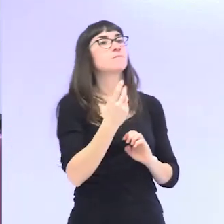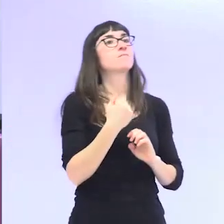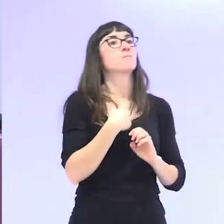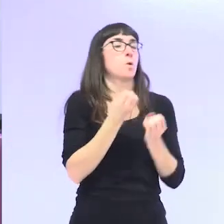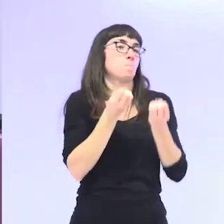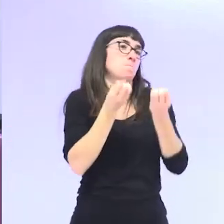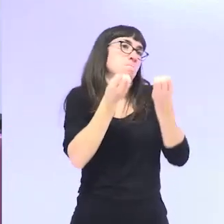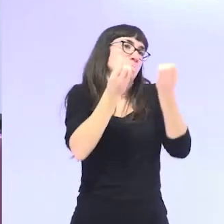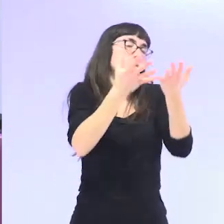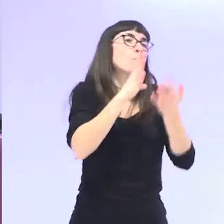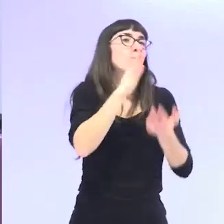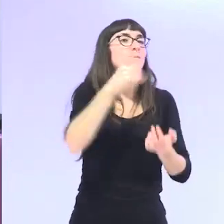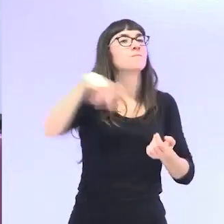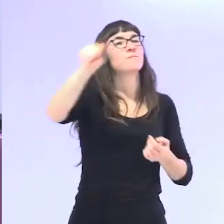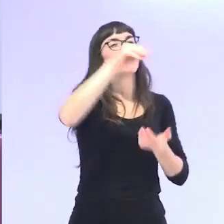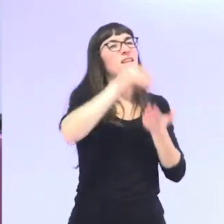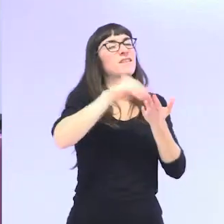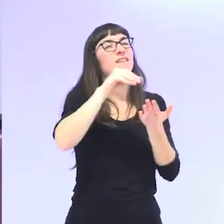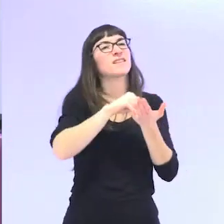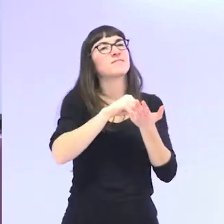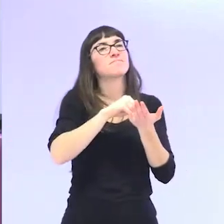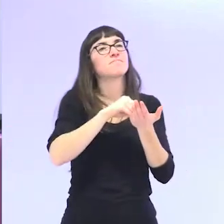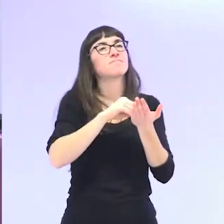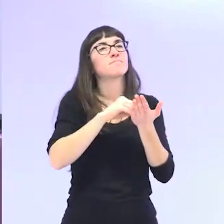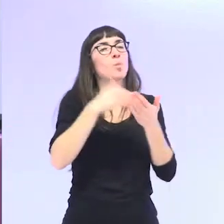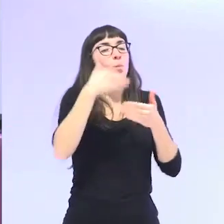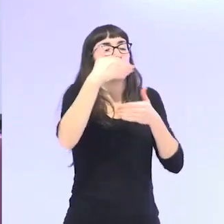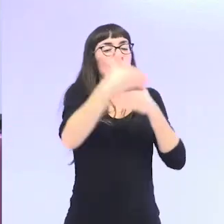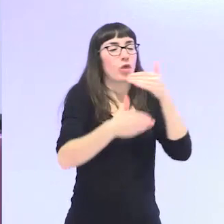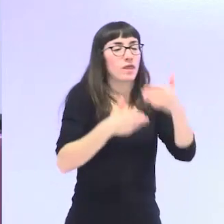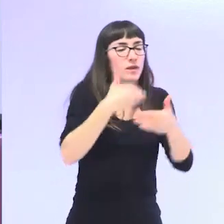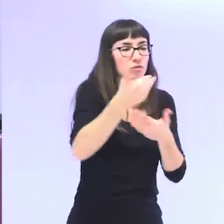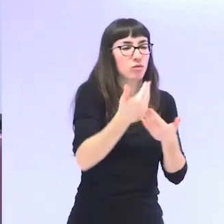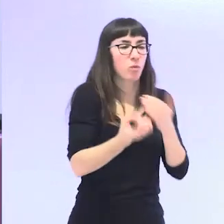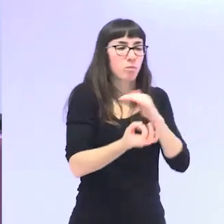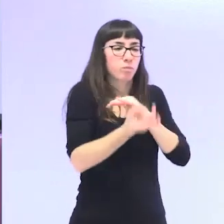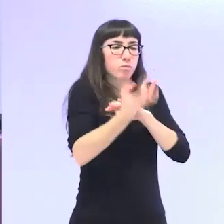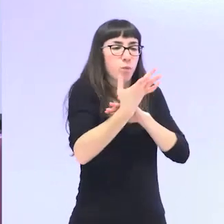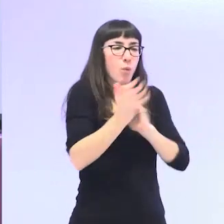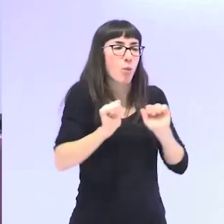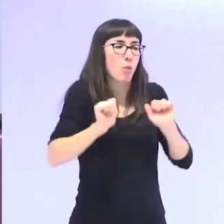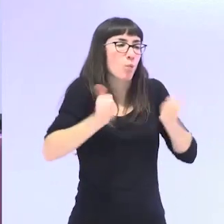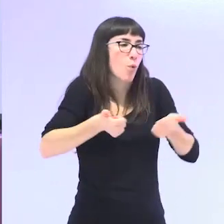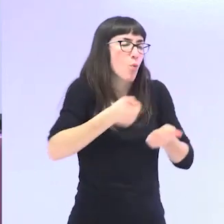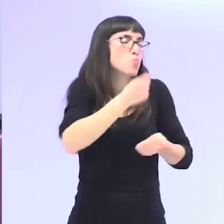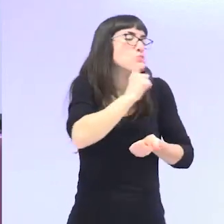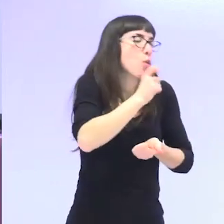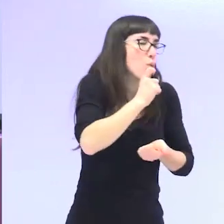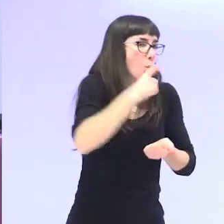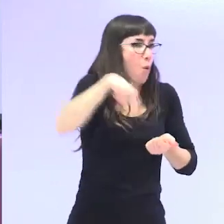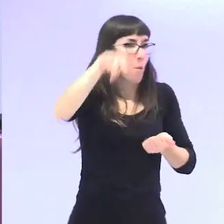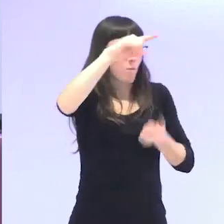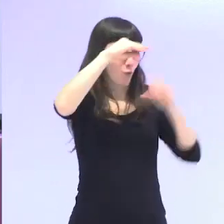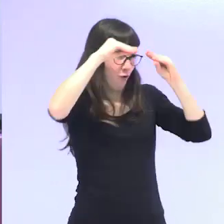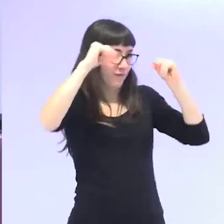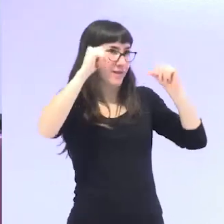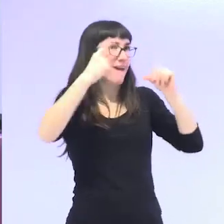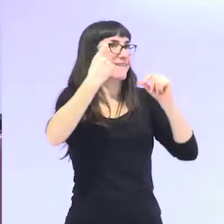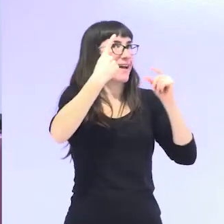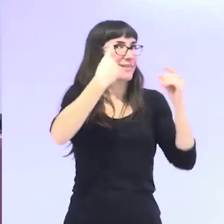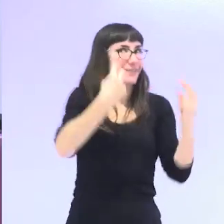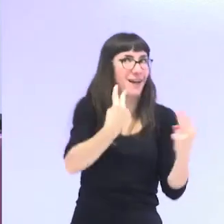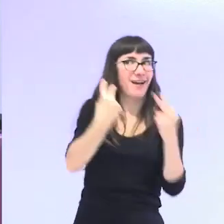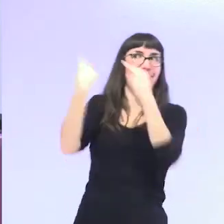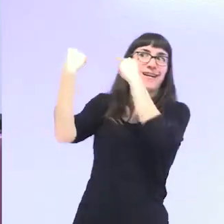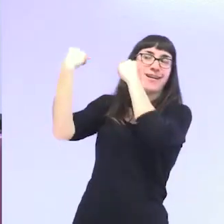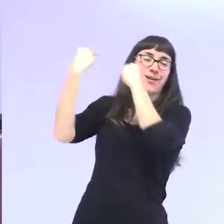dónde vienen los procesos de dónde vienen las cosas y hay que siempre tirar del hilo de la historia para saber por